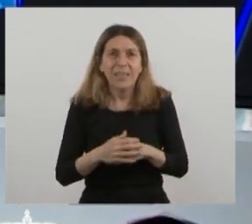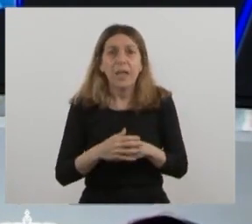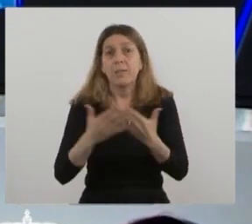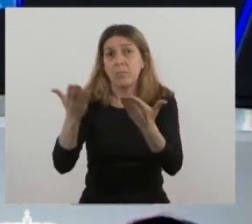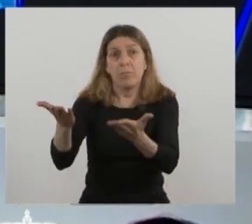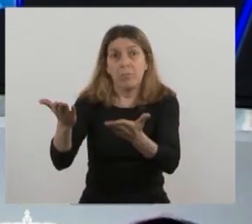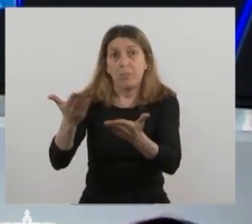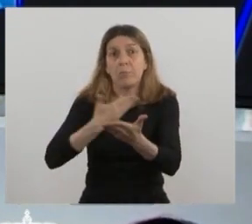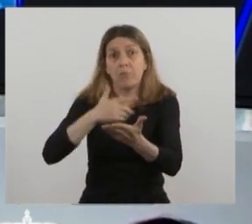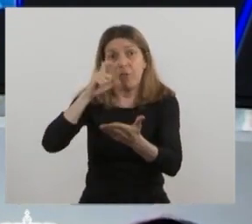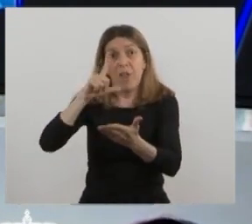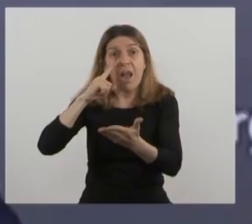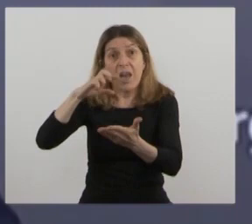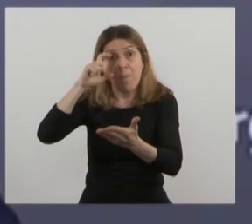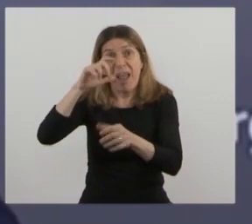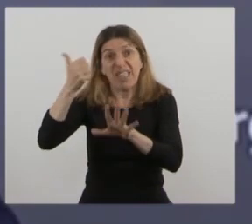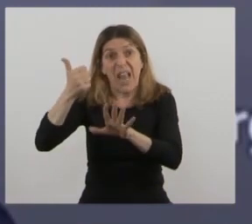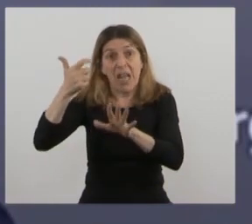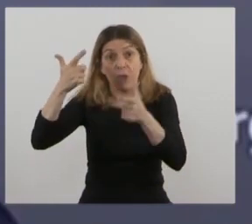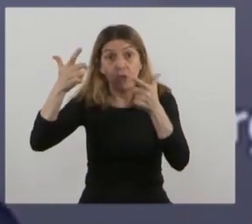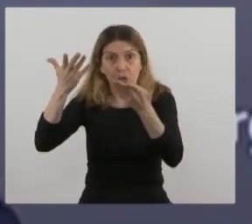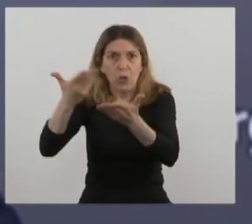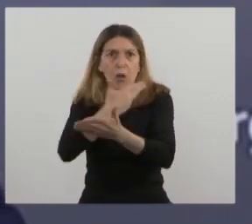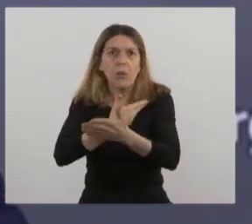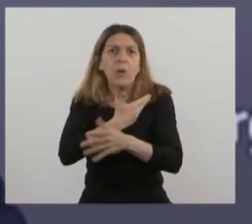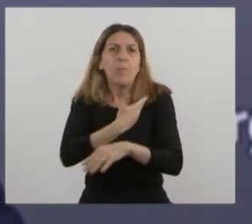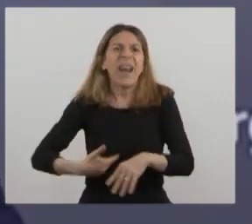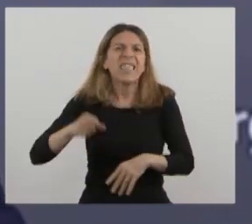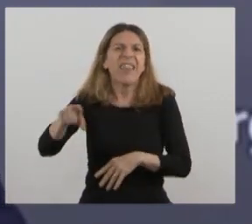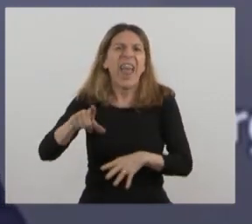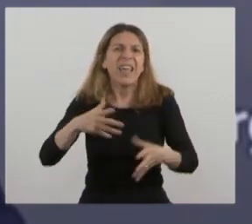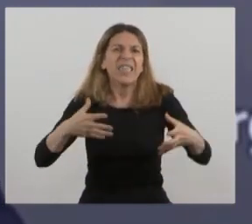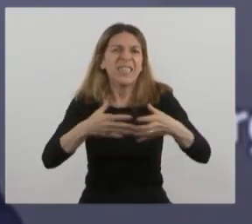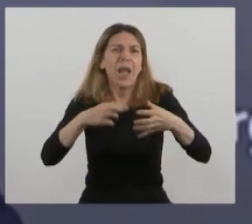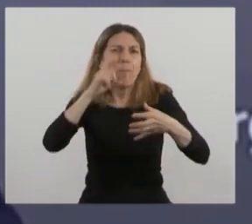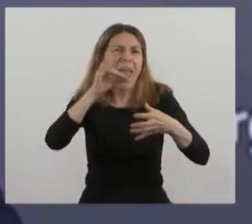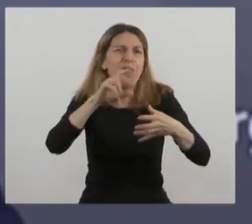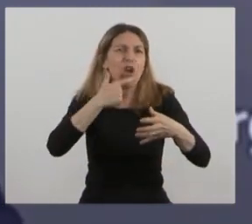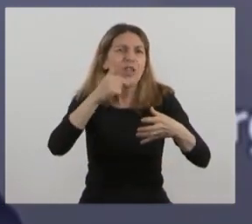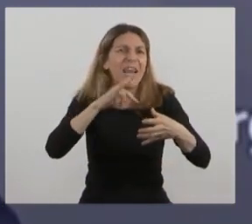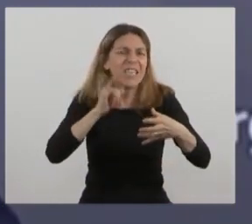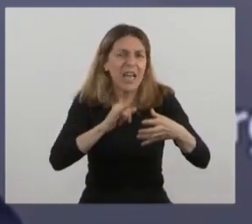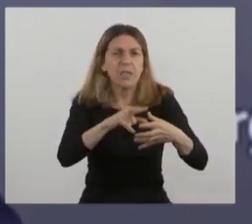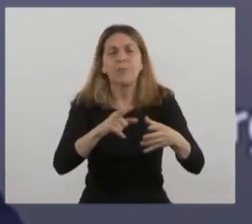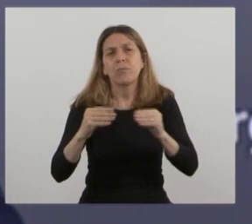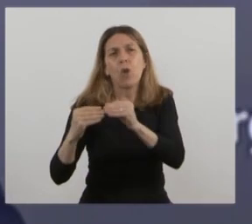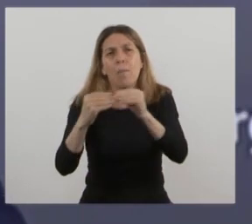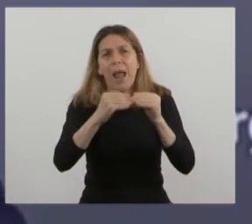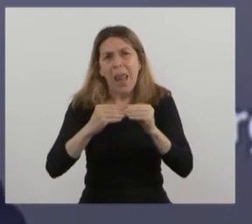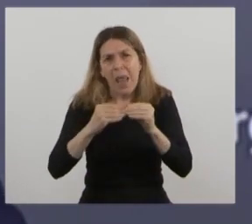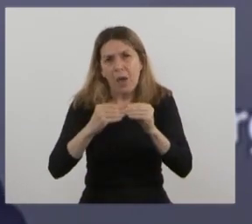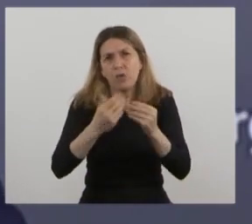Majestad Felipe VI, querido Presidente del Gobierno, mi querido amigo Pedro Sánchez, colegas.